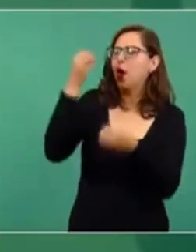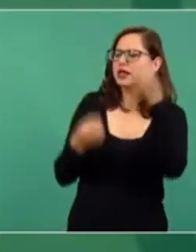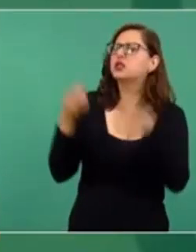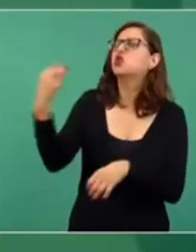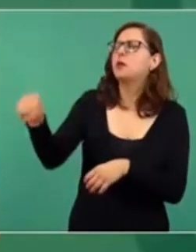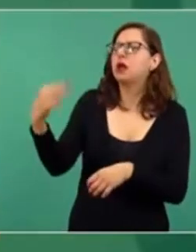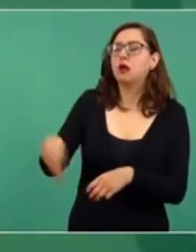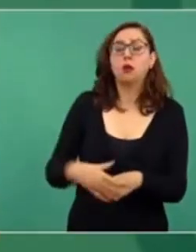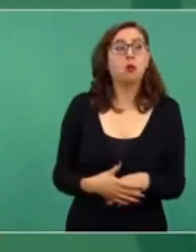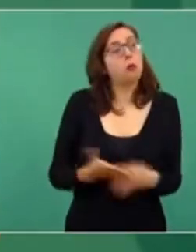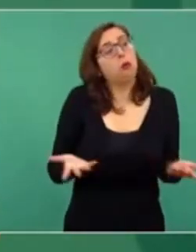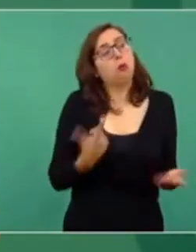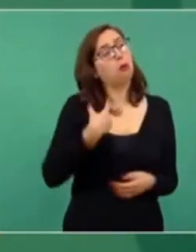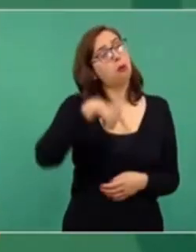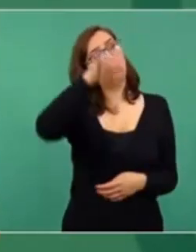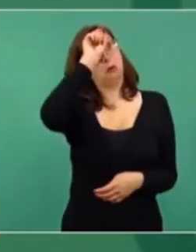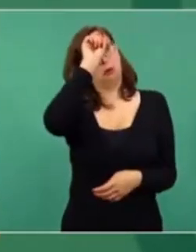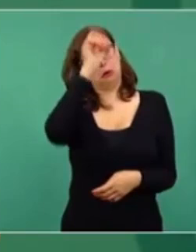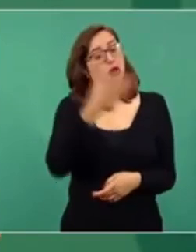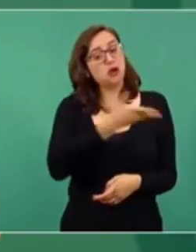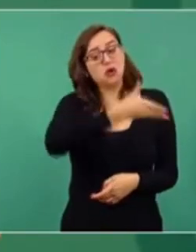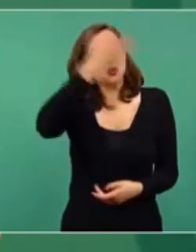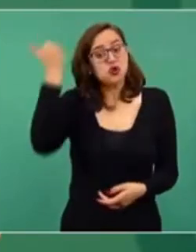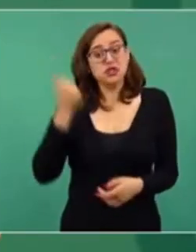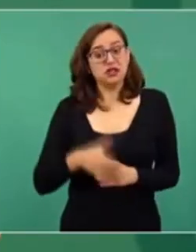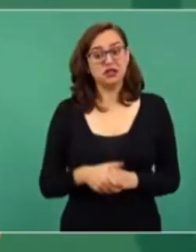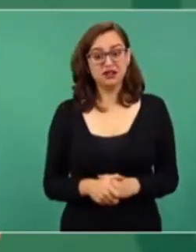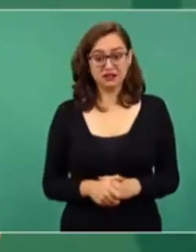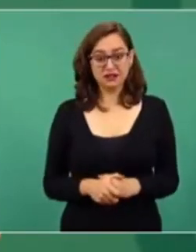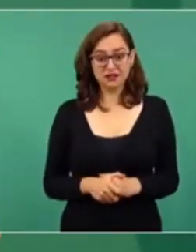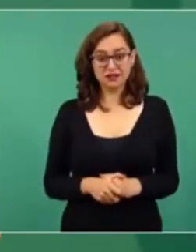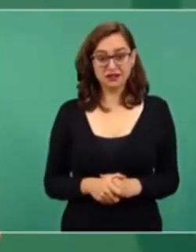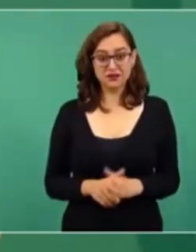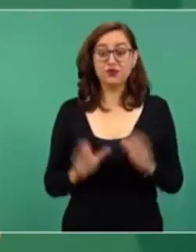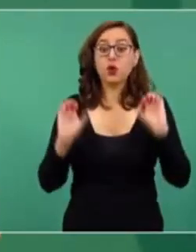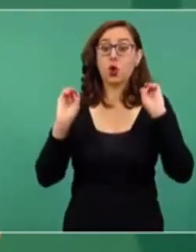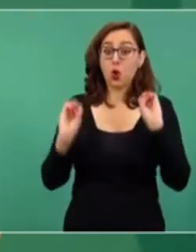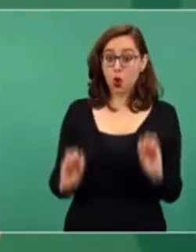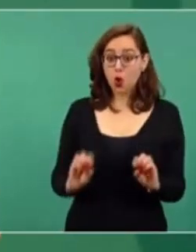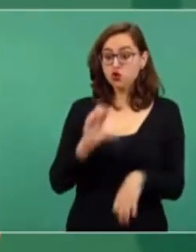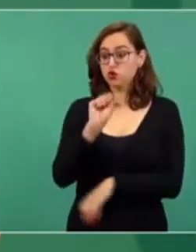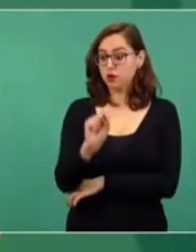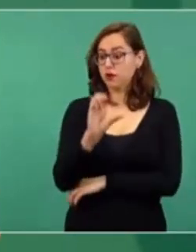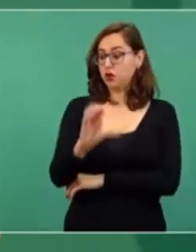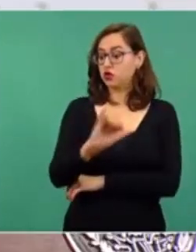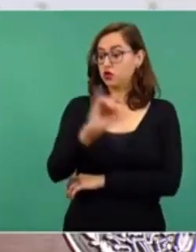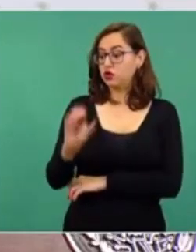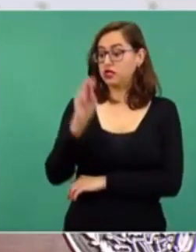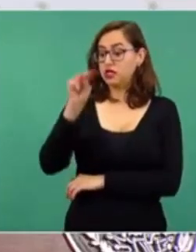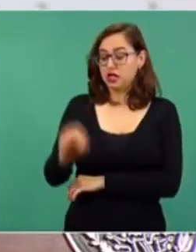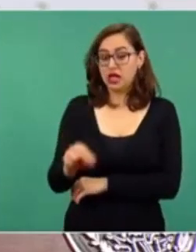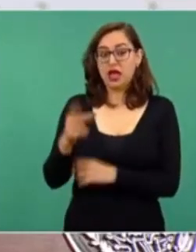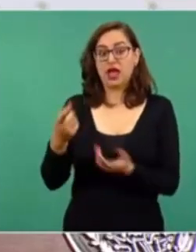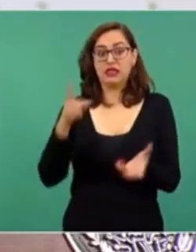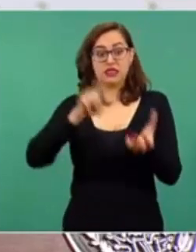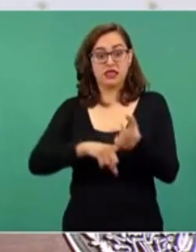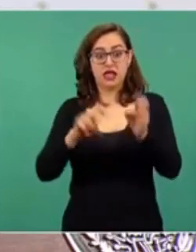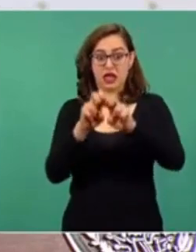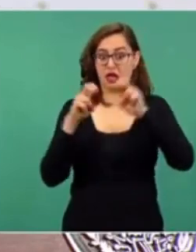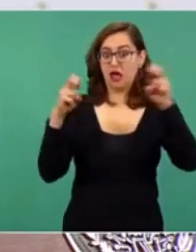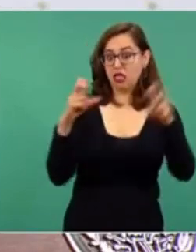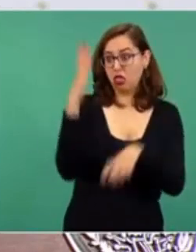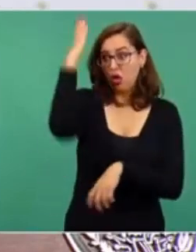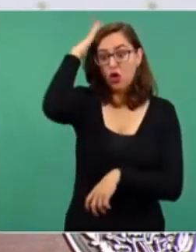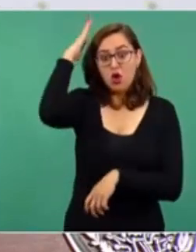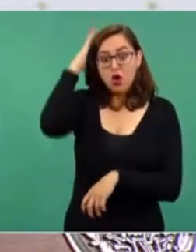o el nombre de los 11 ministros de la Suprema Corte, ahí se los dejo de tarea.